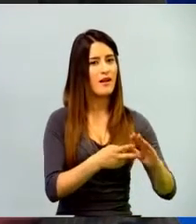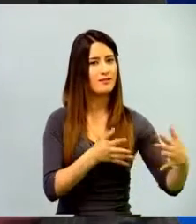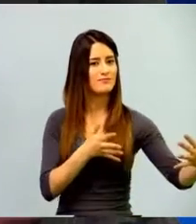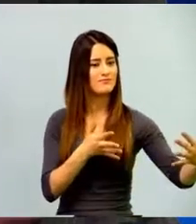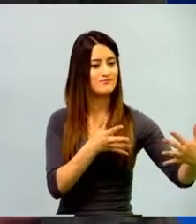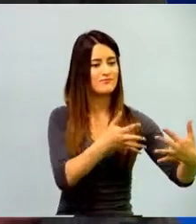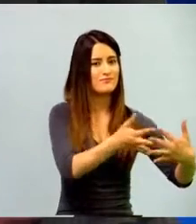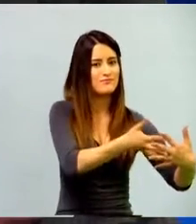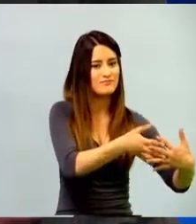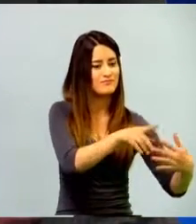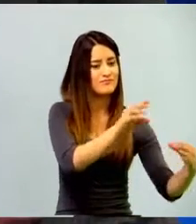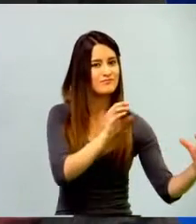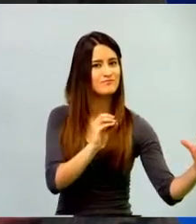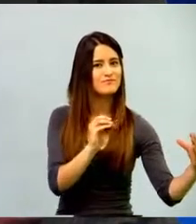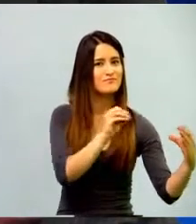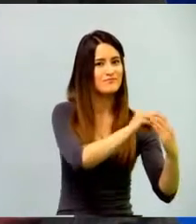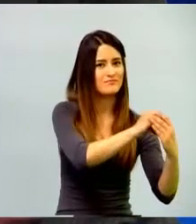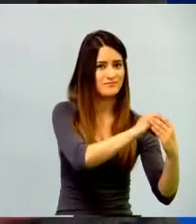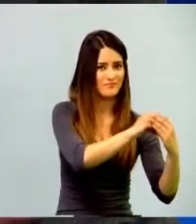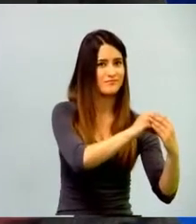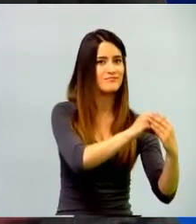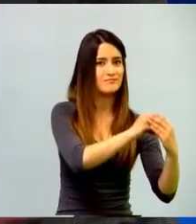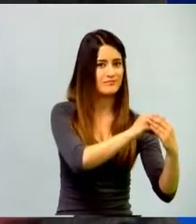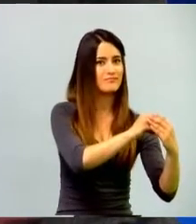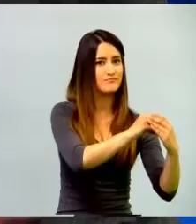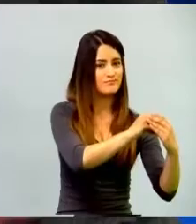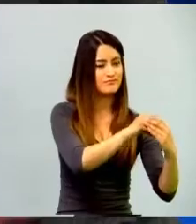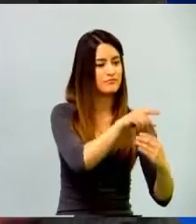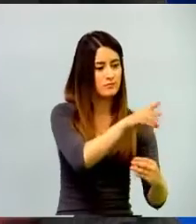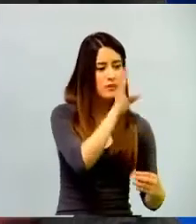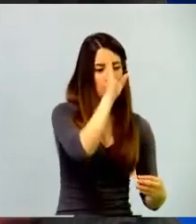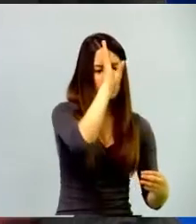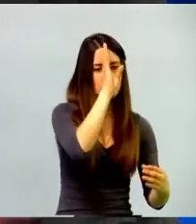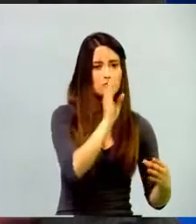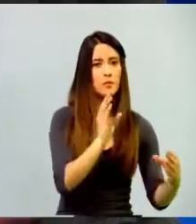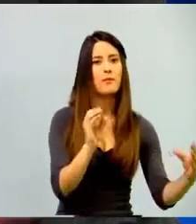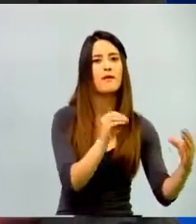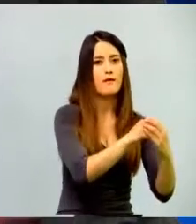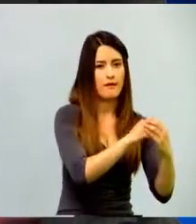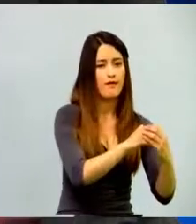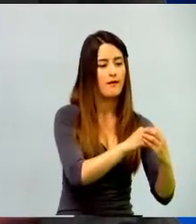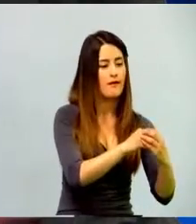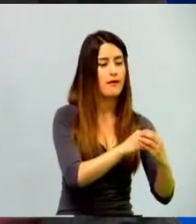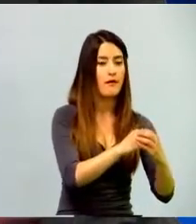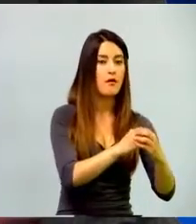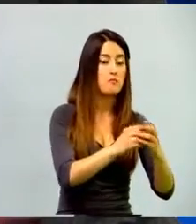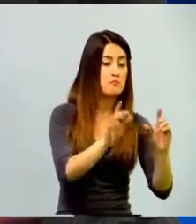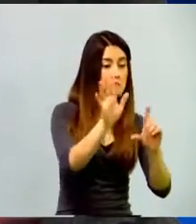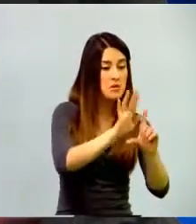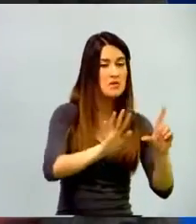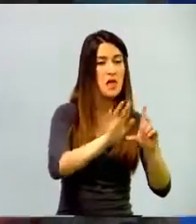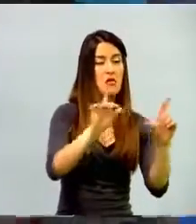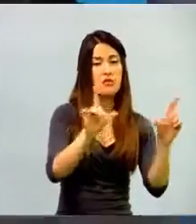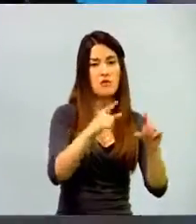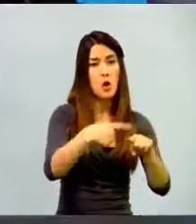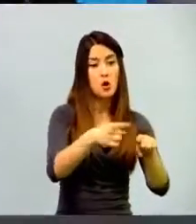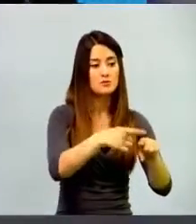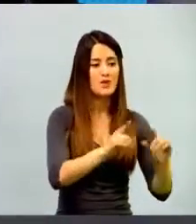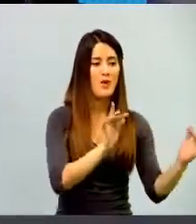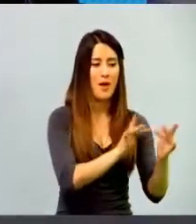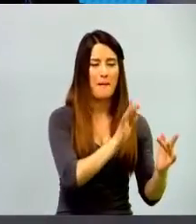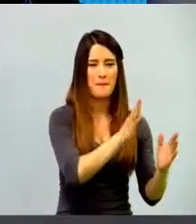podamos utilizar en la escuela como recurso, como herramienta para poder llevarles la educación a los niños. En mi caso,